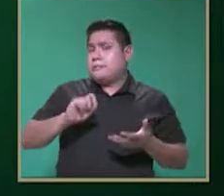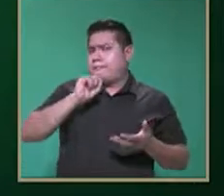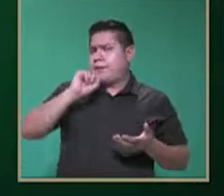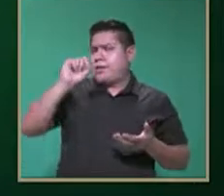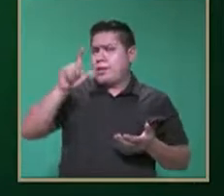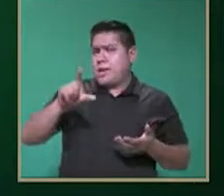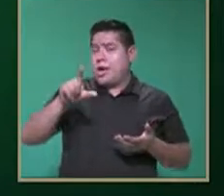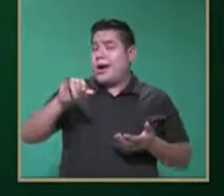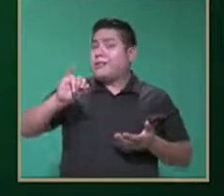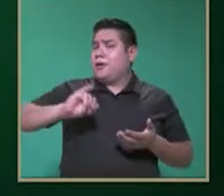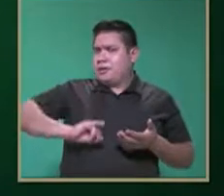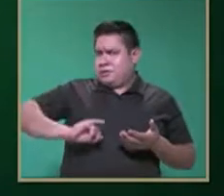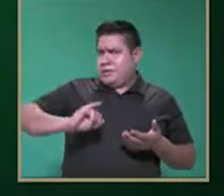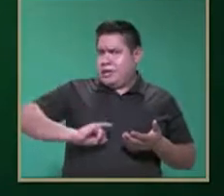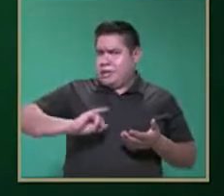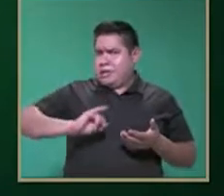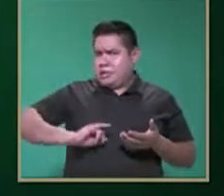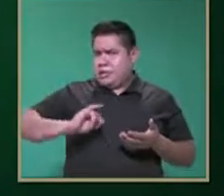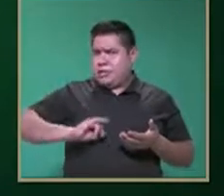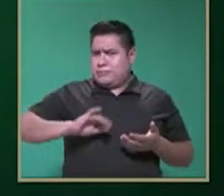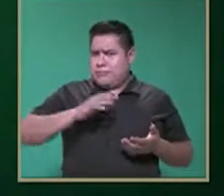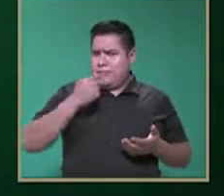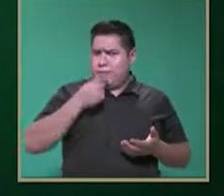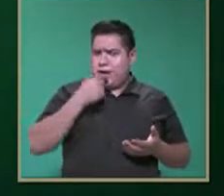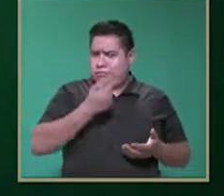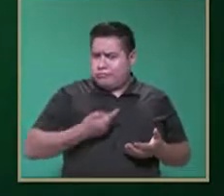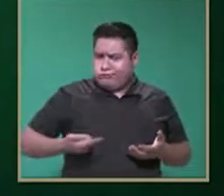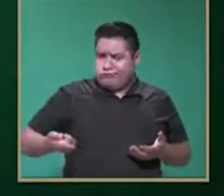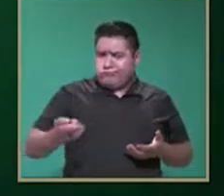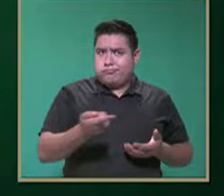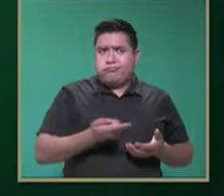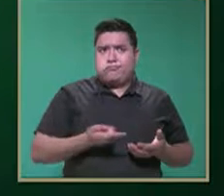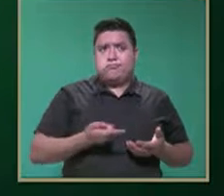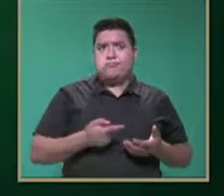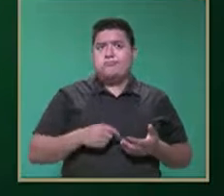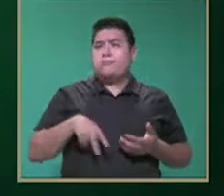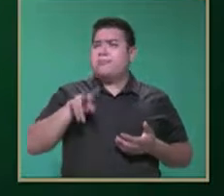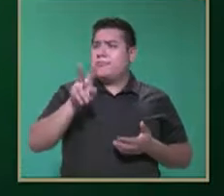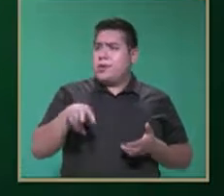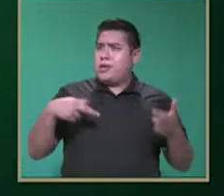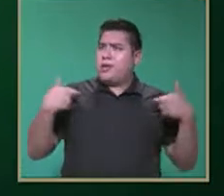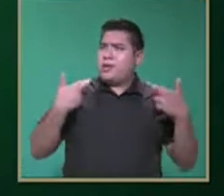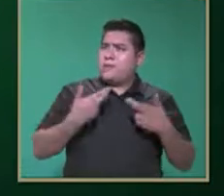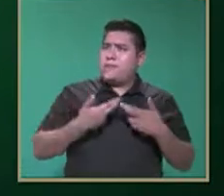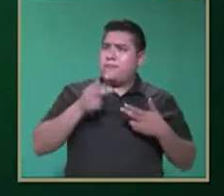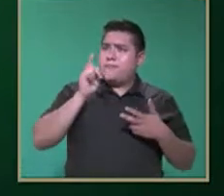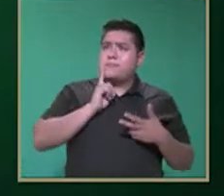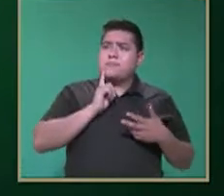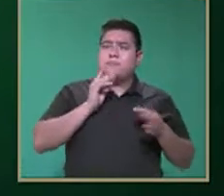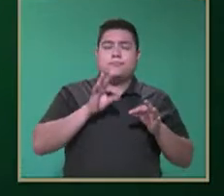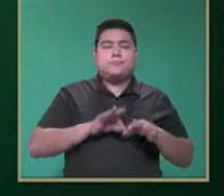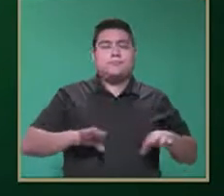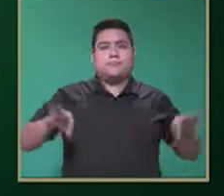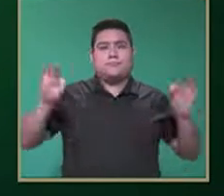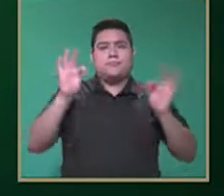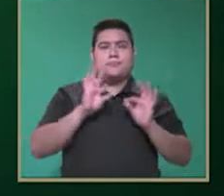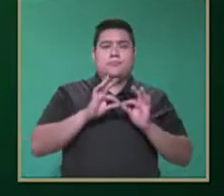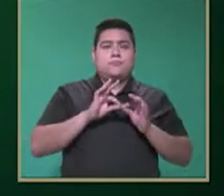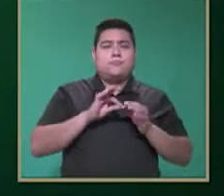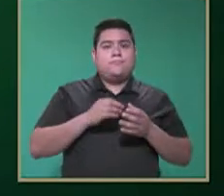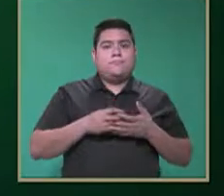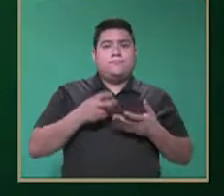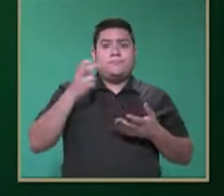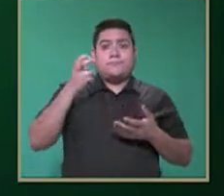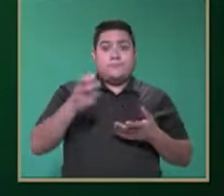interactivas y de interés para todos los niños. Así es, maestra. muy importante que podemos lograr este